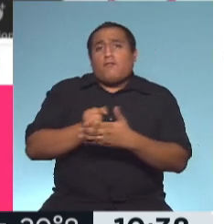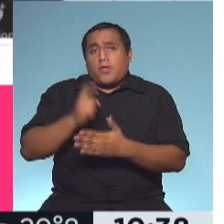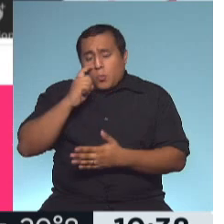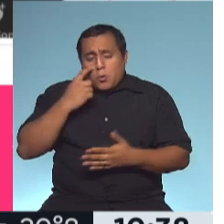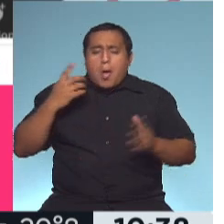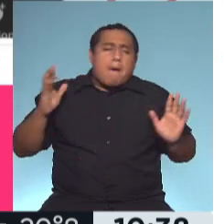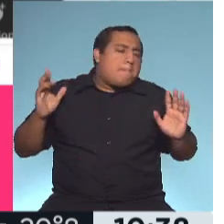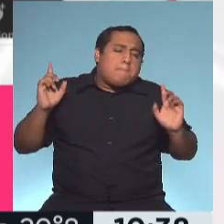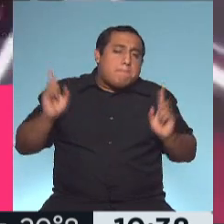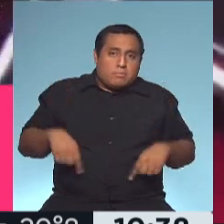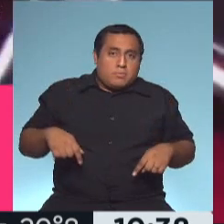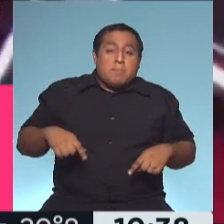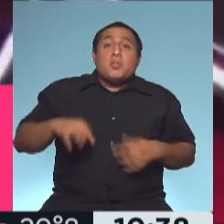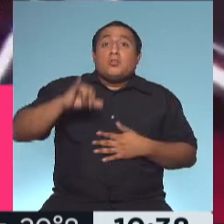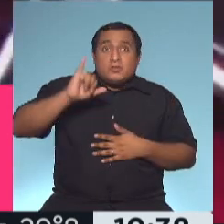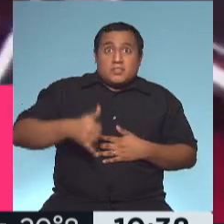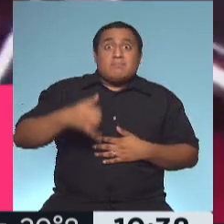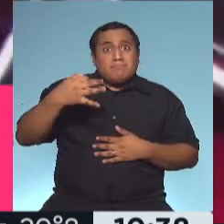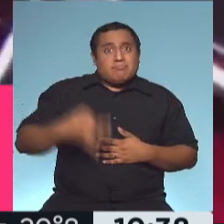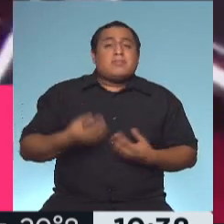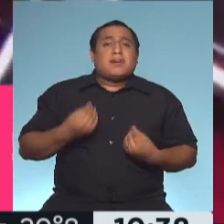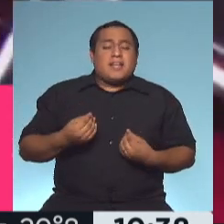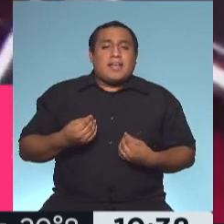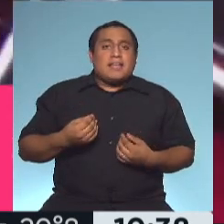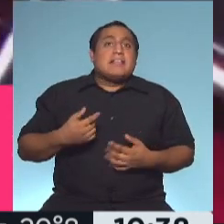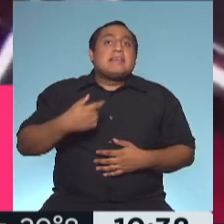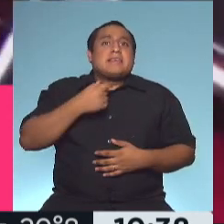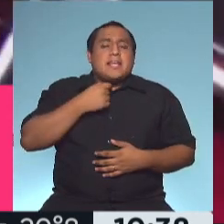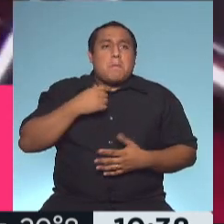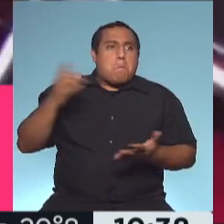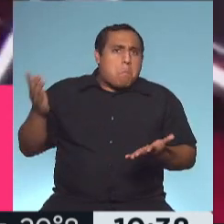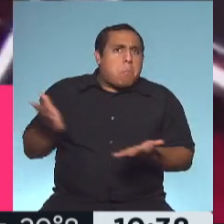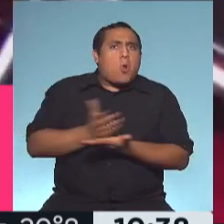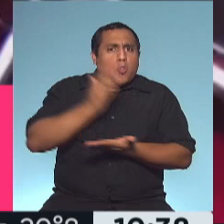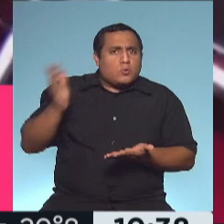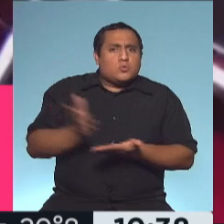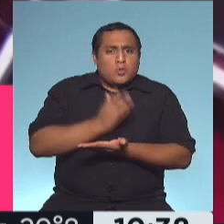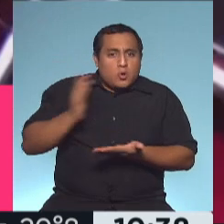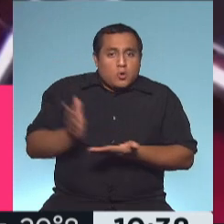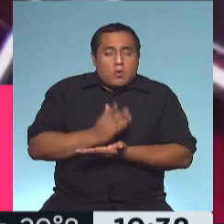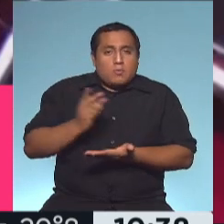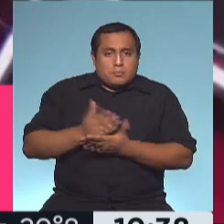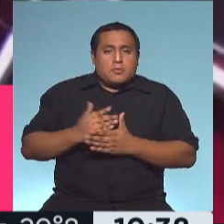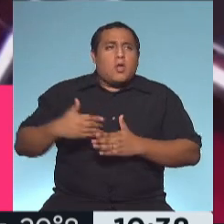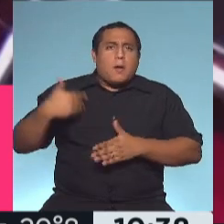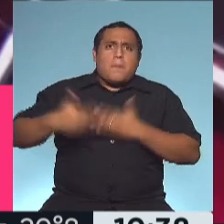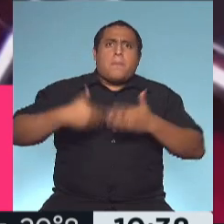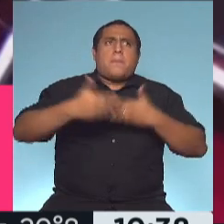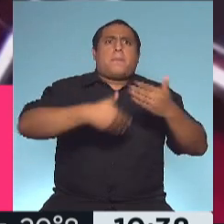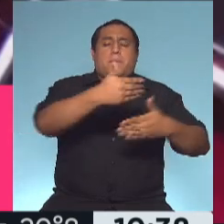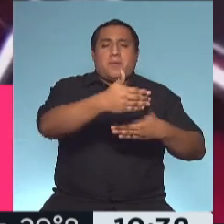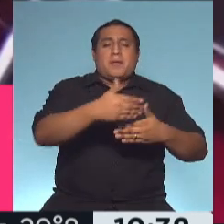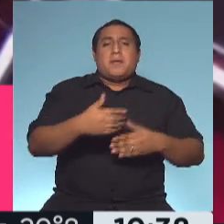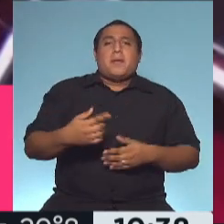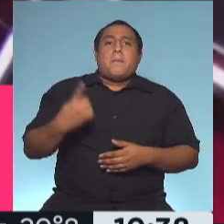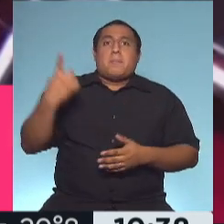Pero lo que sí plantean es que quieren ir haciendo una producción escalonada, empezar con